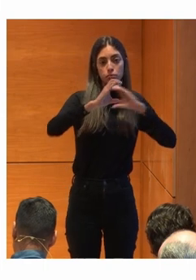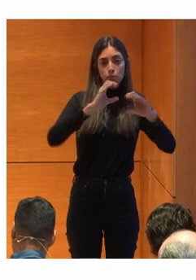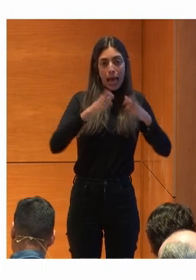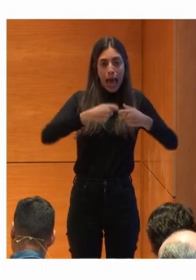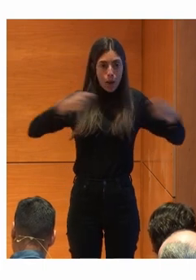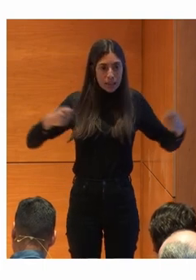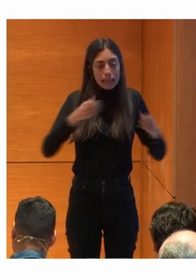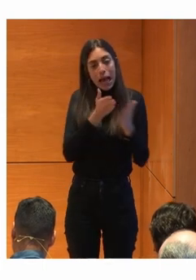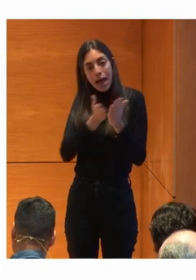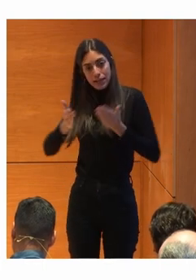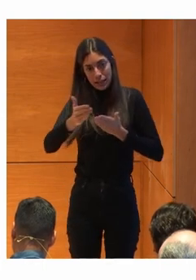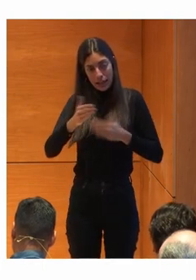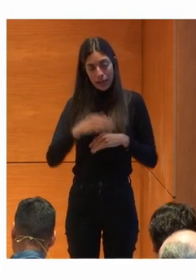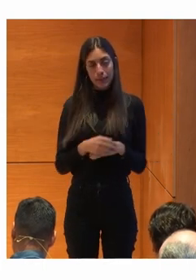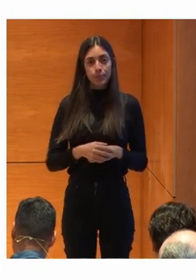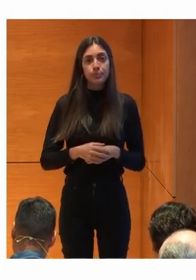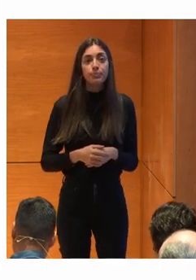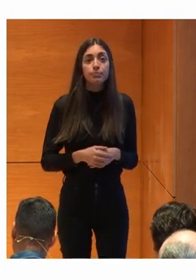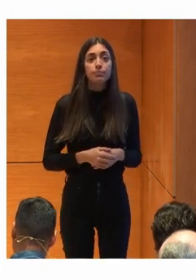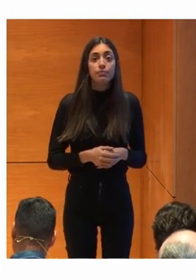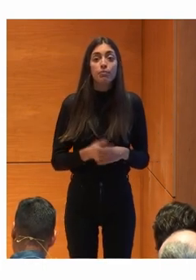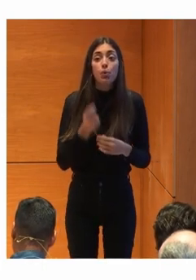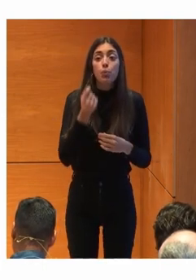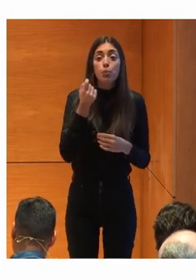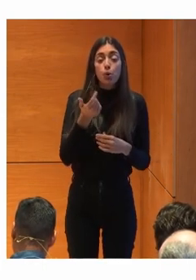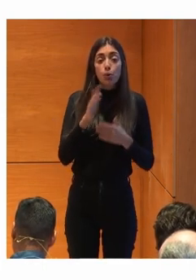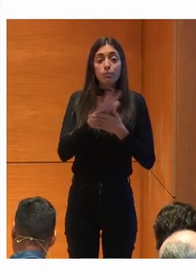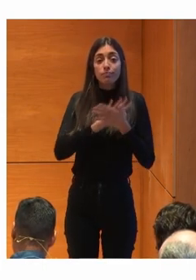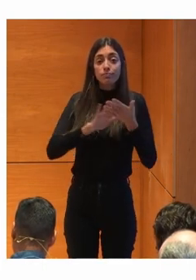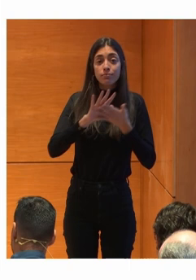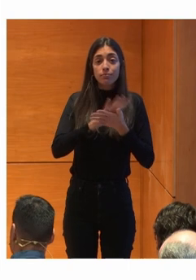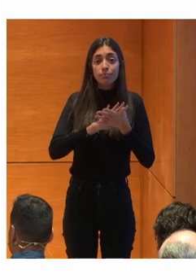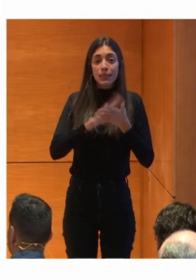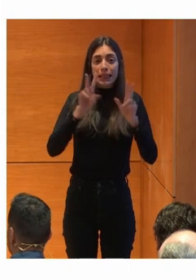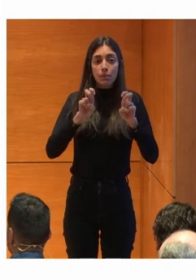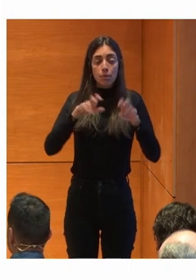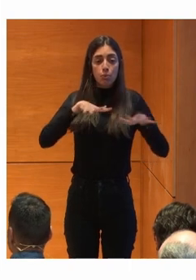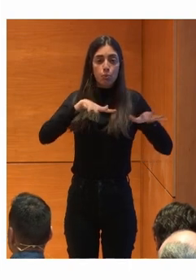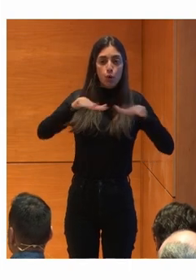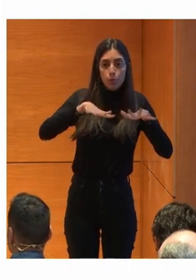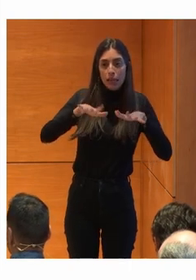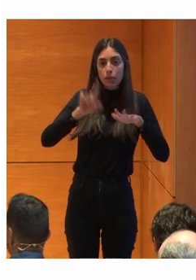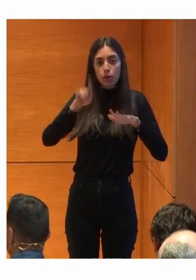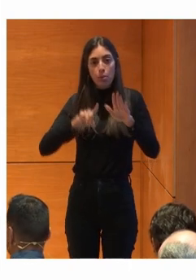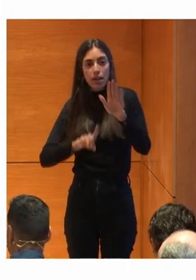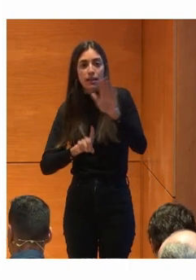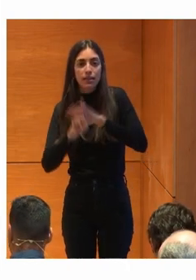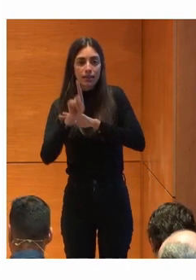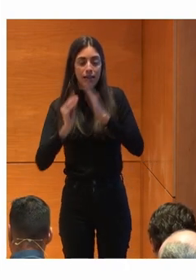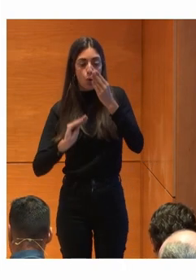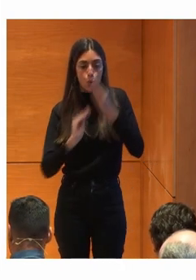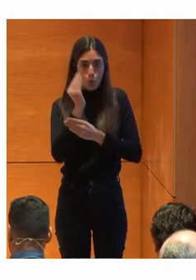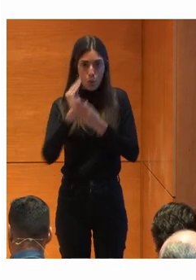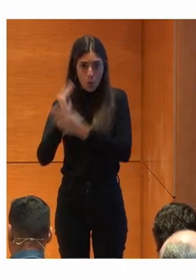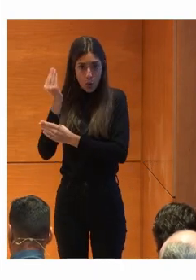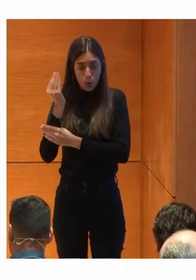y alternativa Un poco con todo este movimiento Y este desarrollo de producto Y ver un